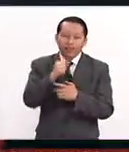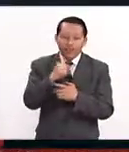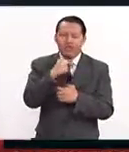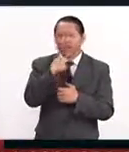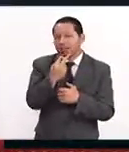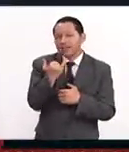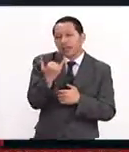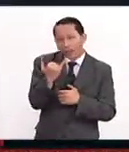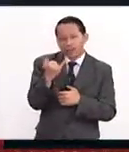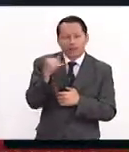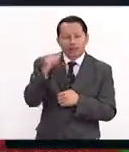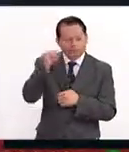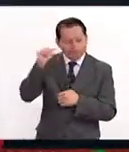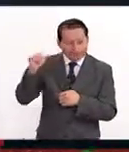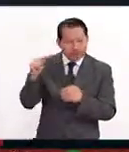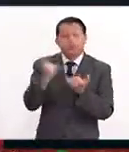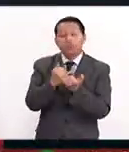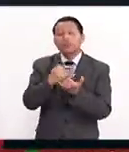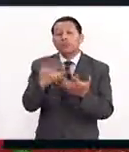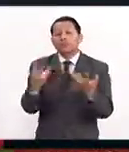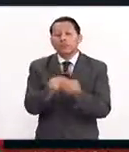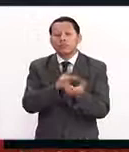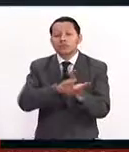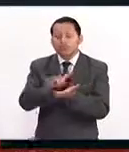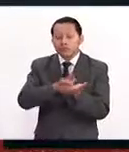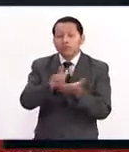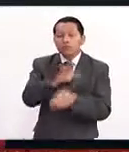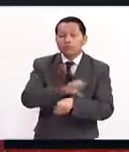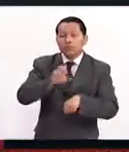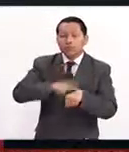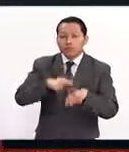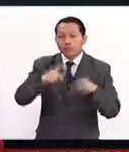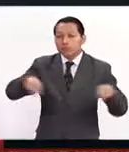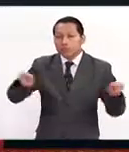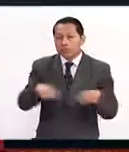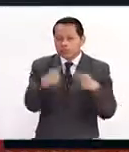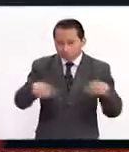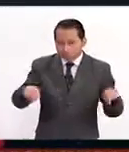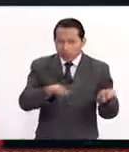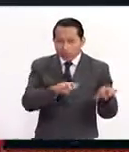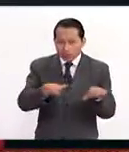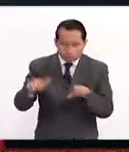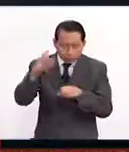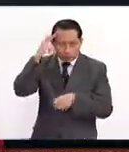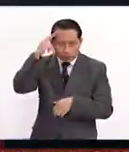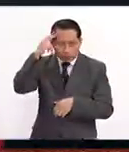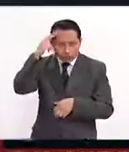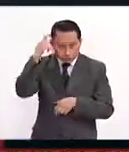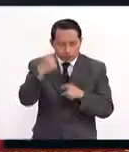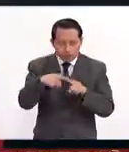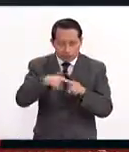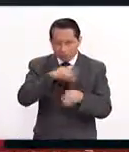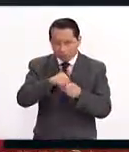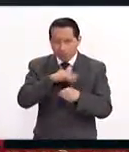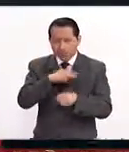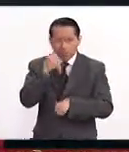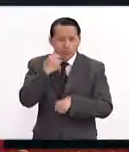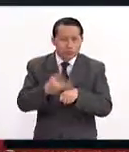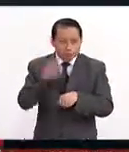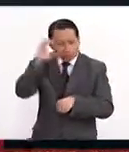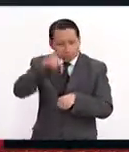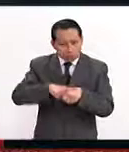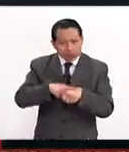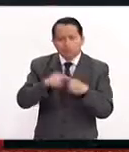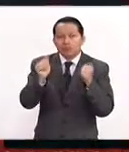Y nuevamente contamos con la gran colaboración de la Coordinación de Música y Ópera de Bellas Artes, de la Secretaría de Cultura,